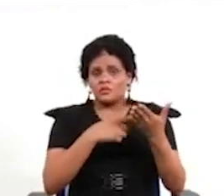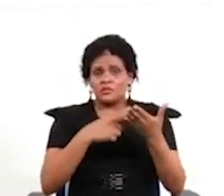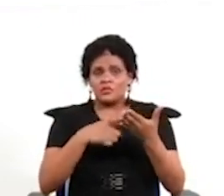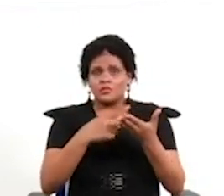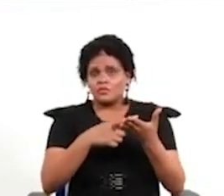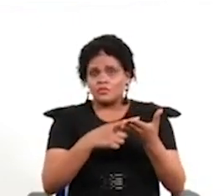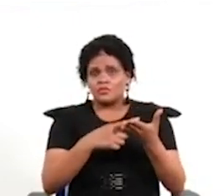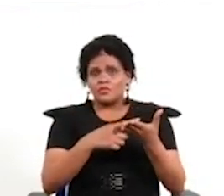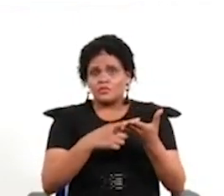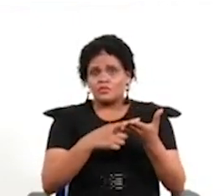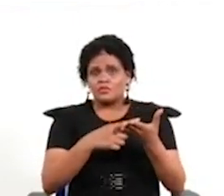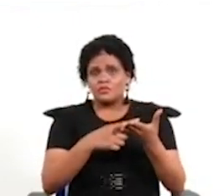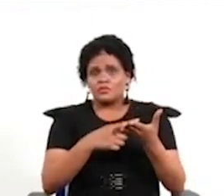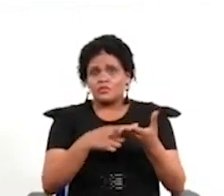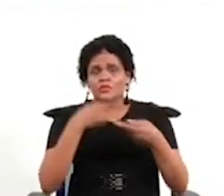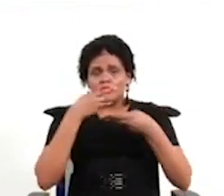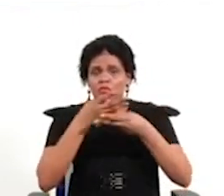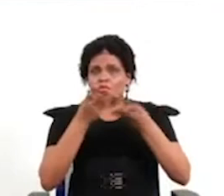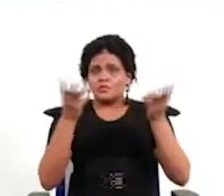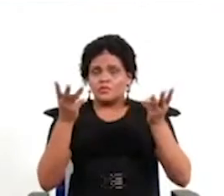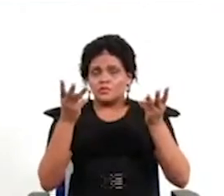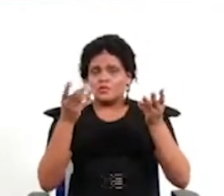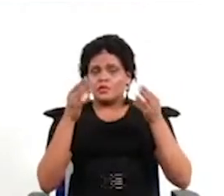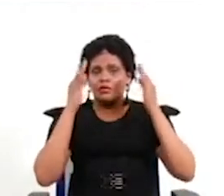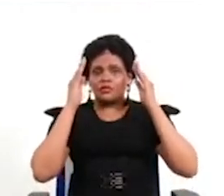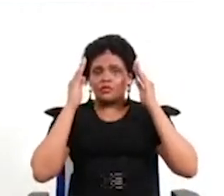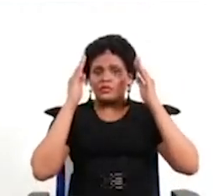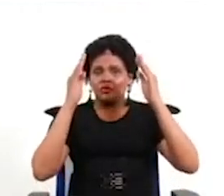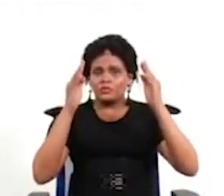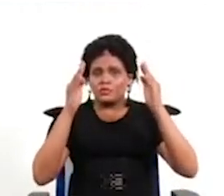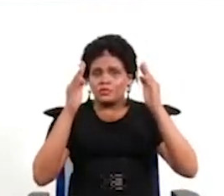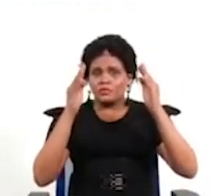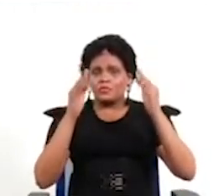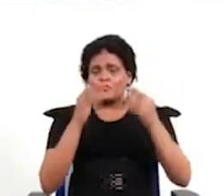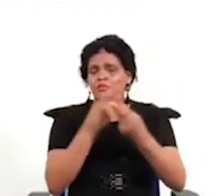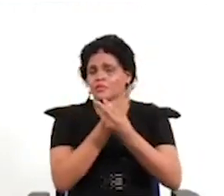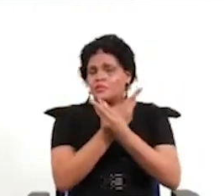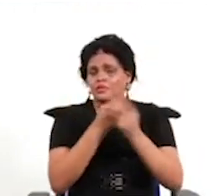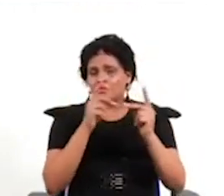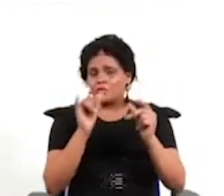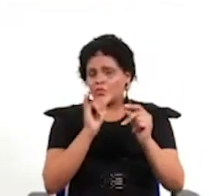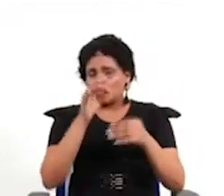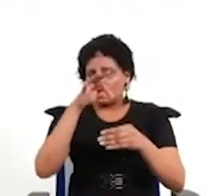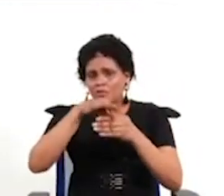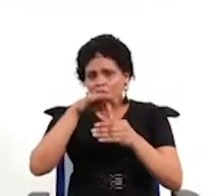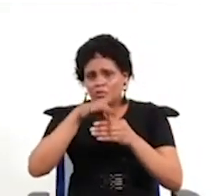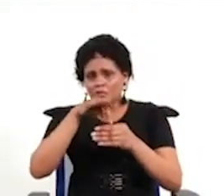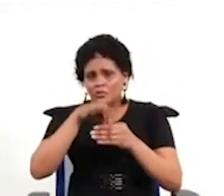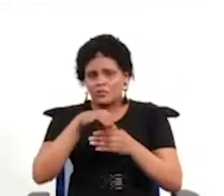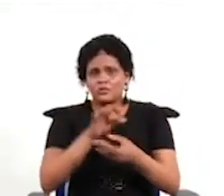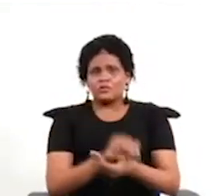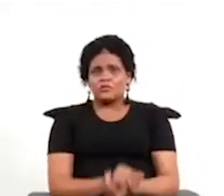referéndum y haciendo muy difícil la gestión hasta electoral diríamos del proceso de ratificación